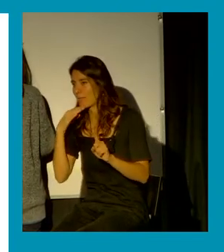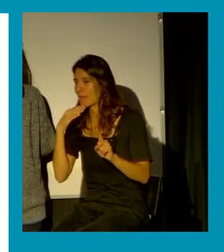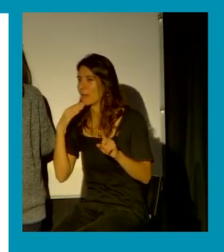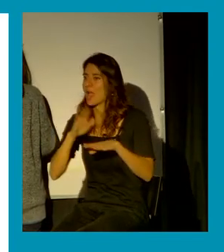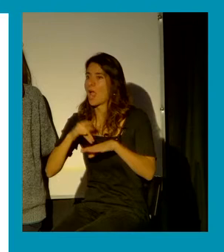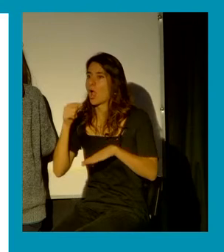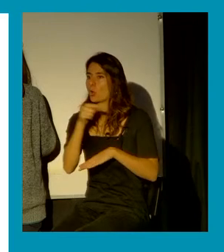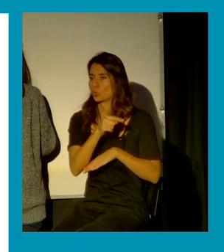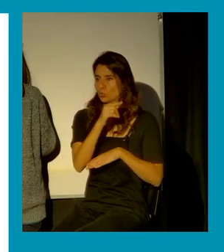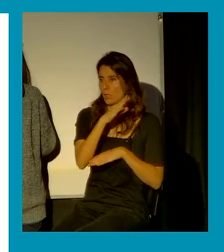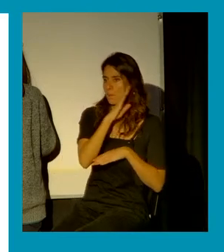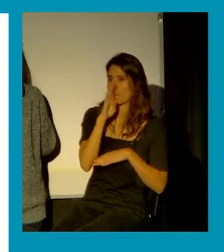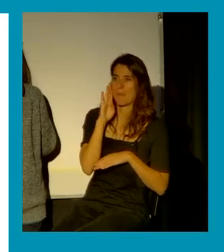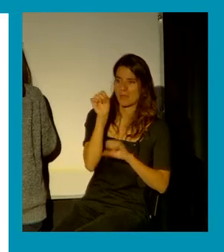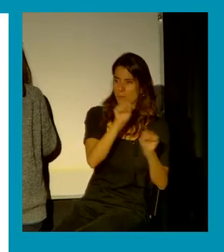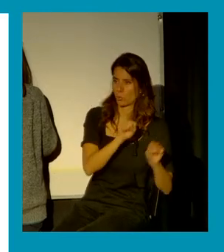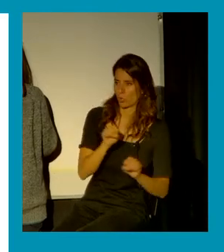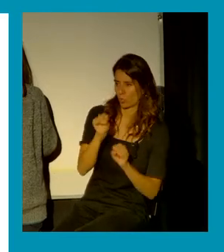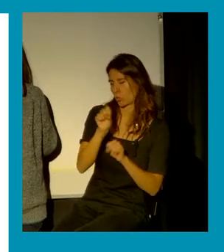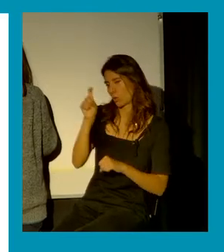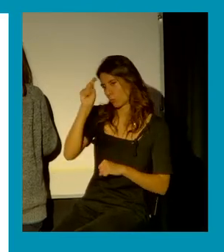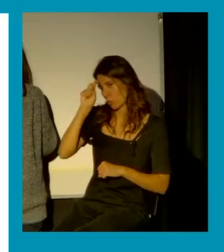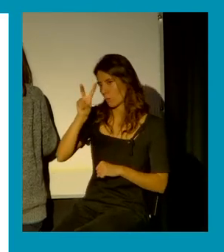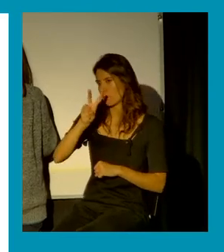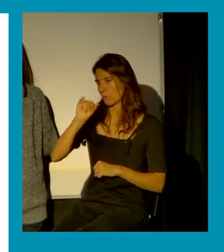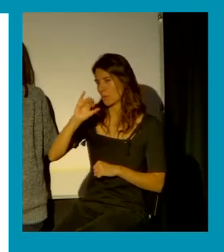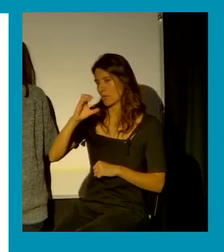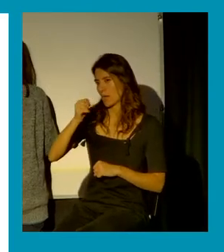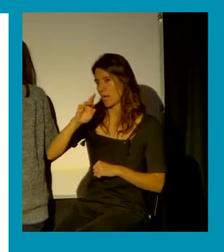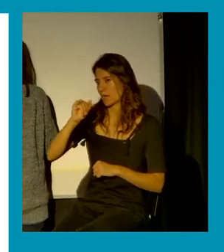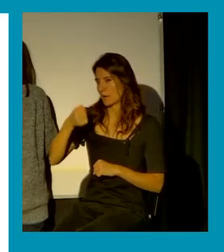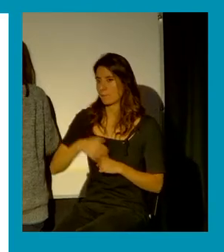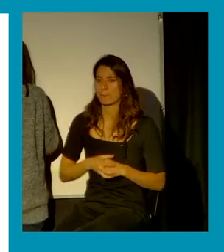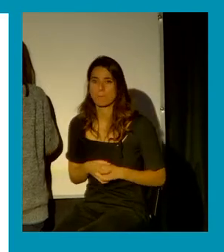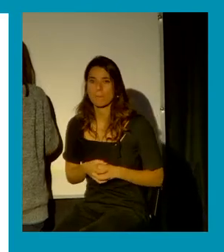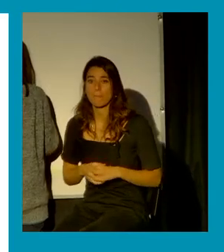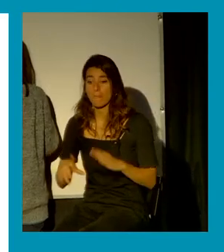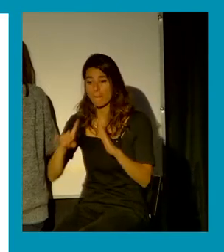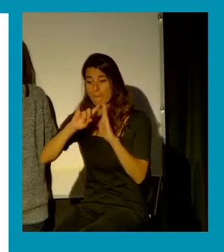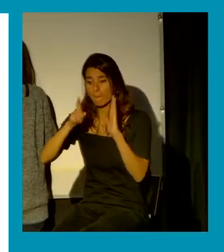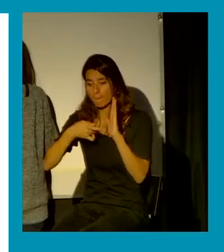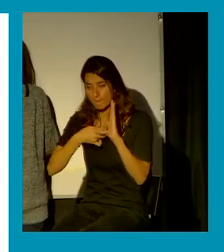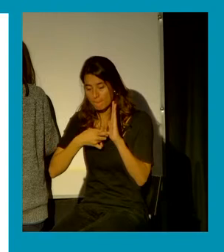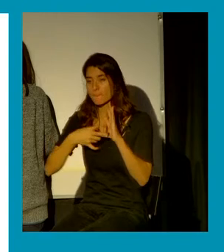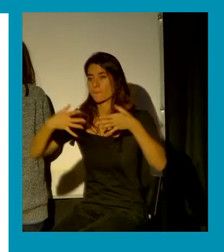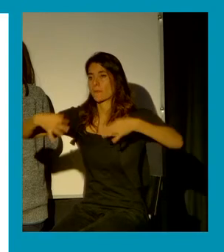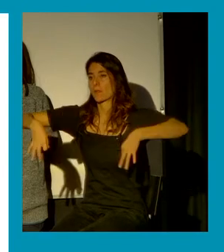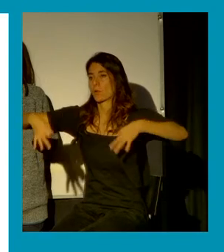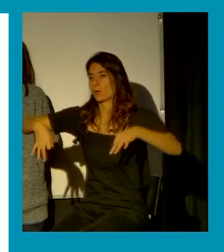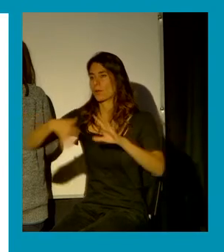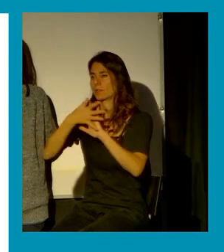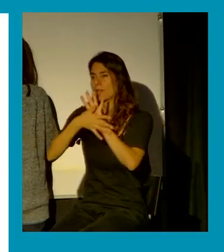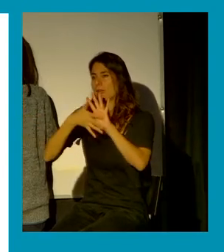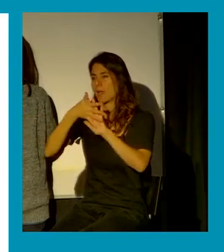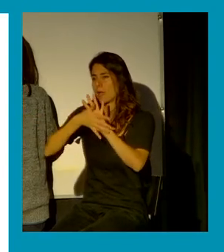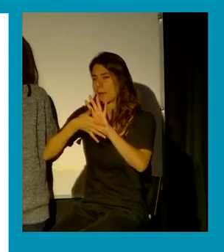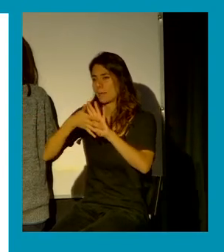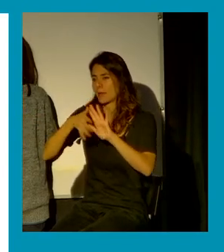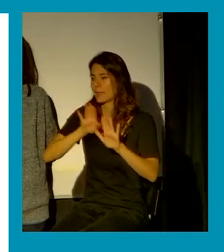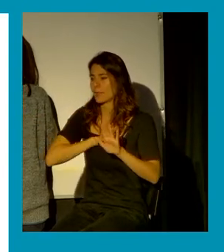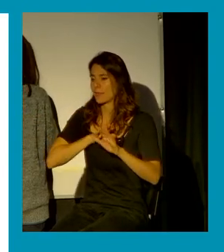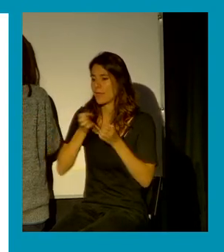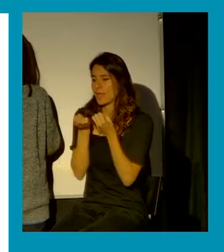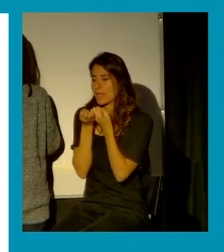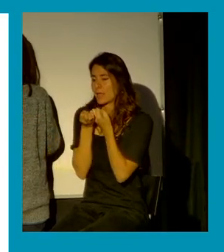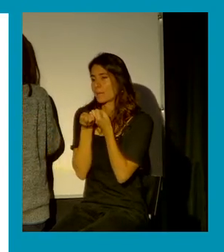La ley orgánica sí que, de garantía integral de libertad sexual, habla de expresión de esa violencia de